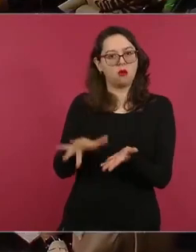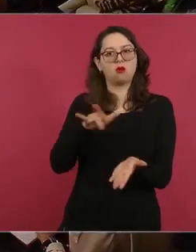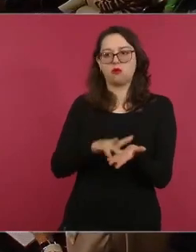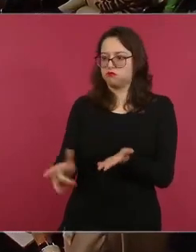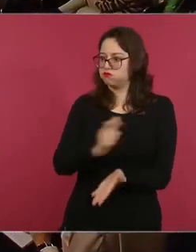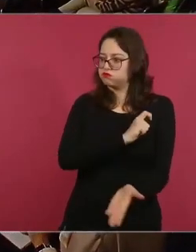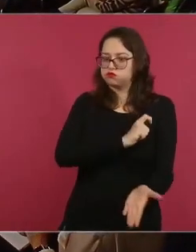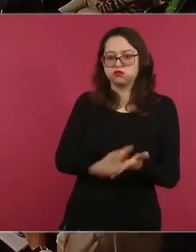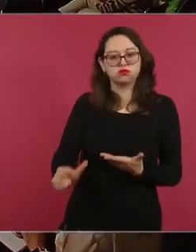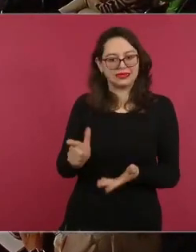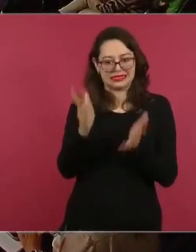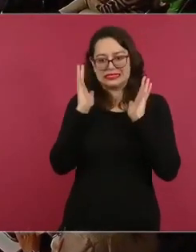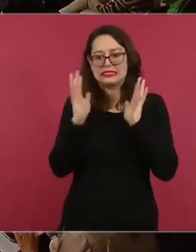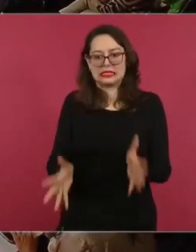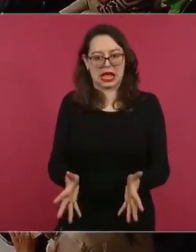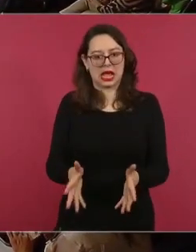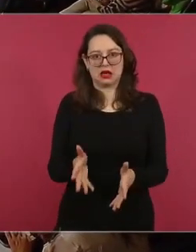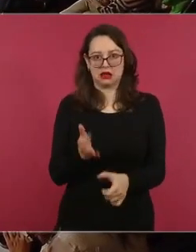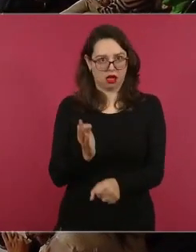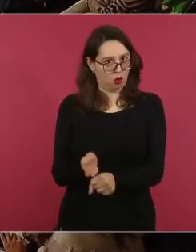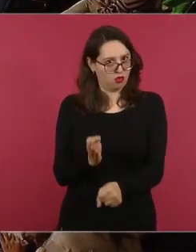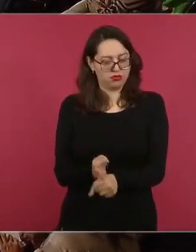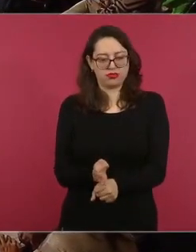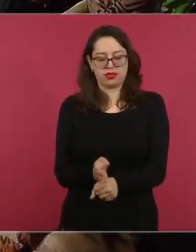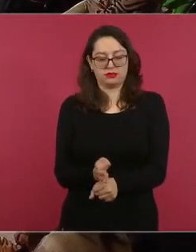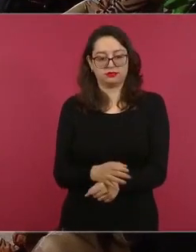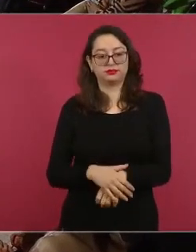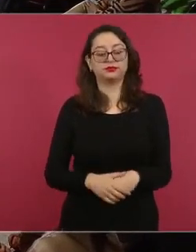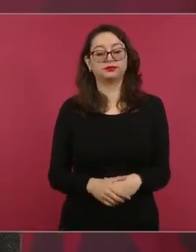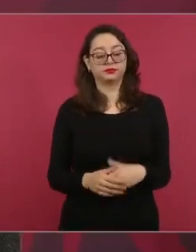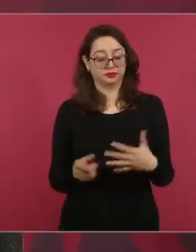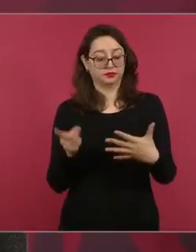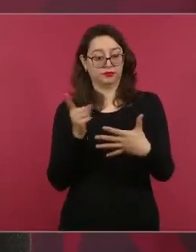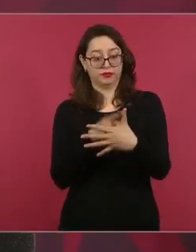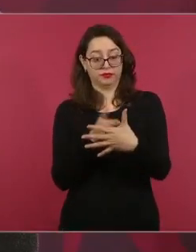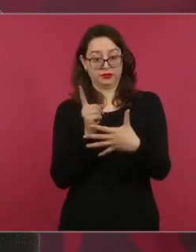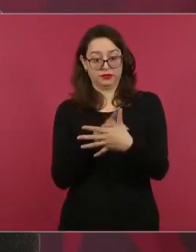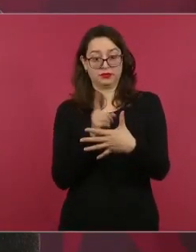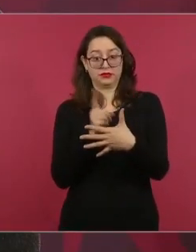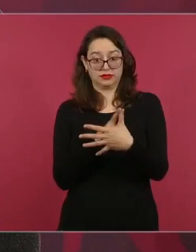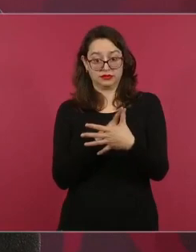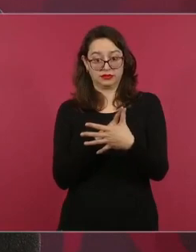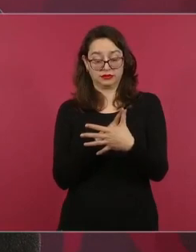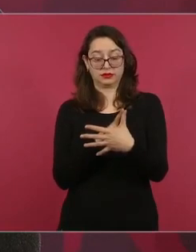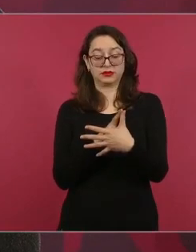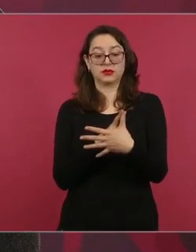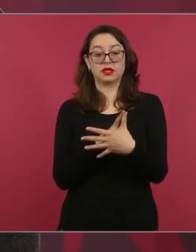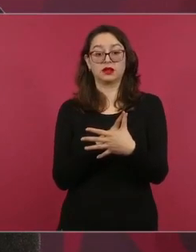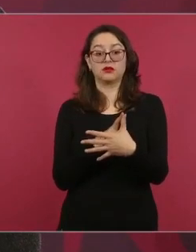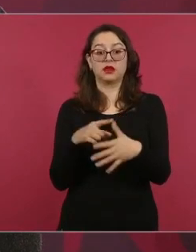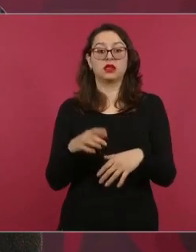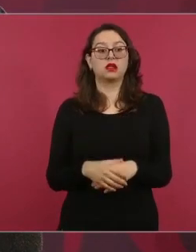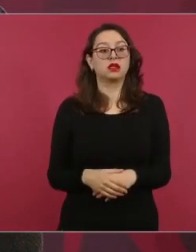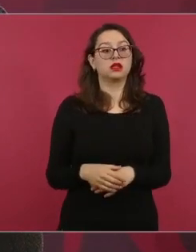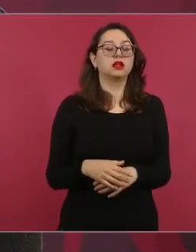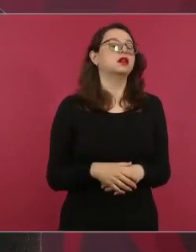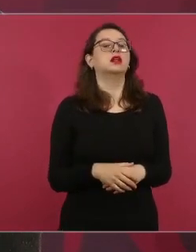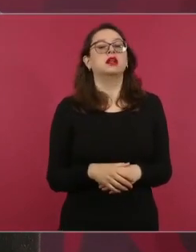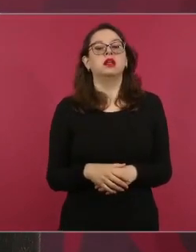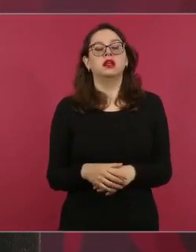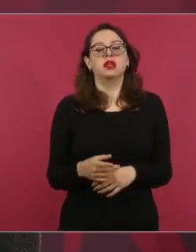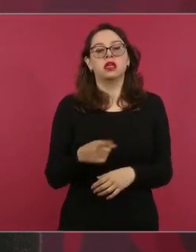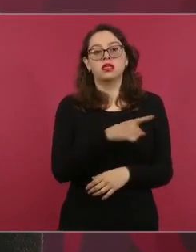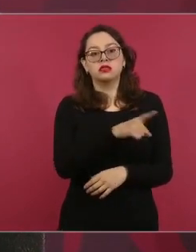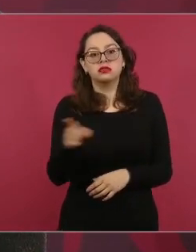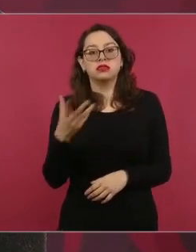Cinco, se establecerán seis meses de prórroga en el pago de Infonavit